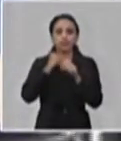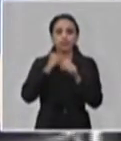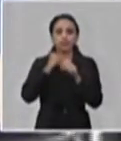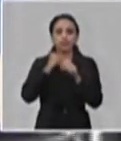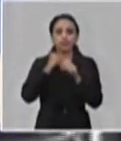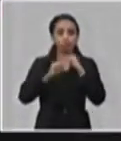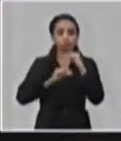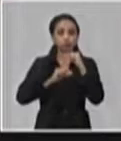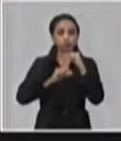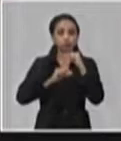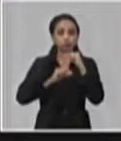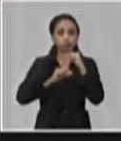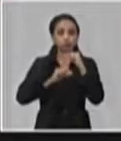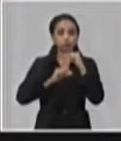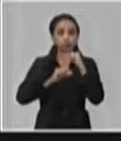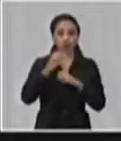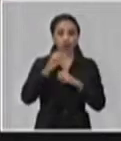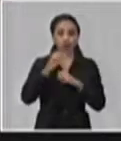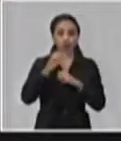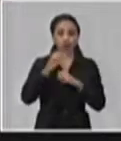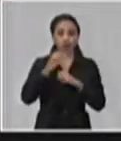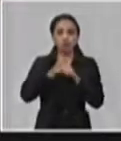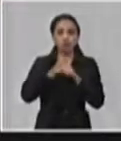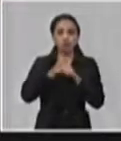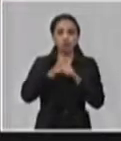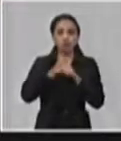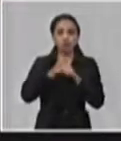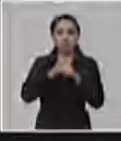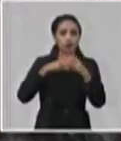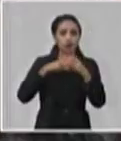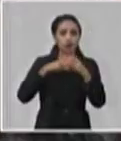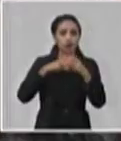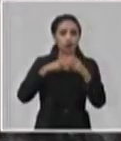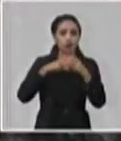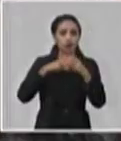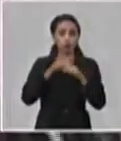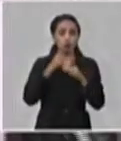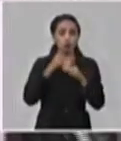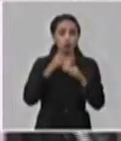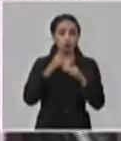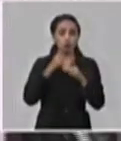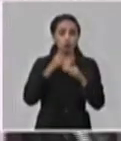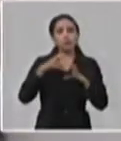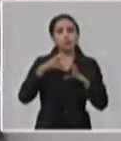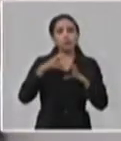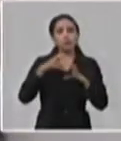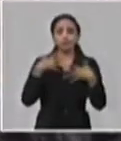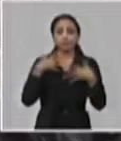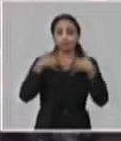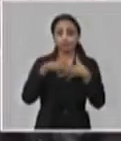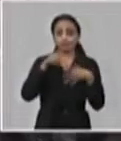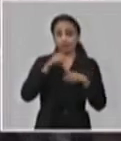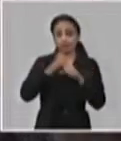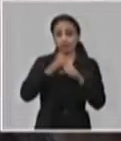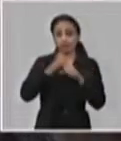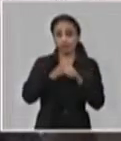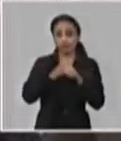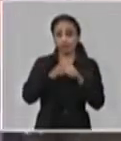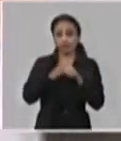ellas para irlas perfeccionando. Y constantemente son controles que realizamos de conjunto, los que de alguna manera tenemos que ver en esto, para